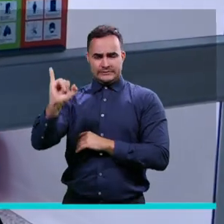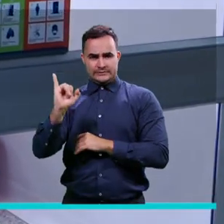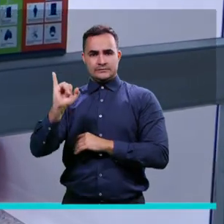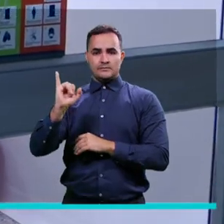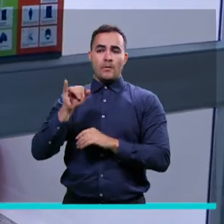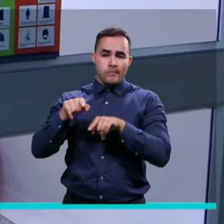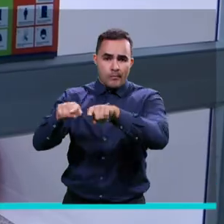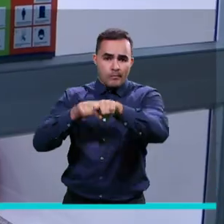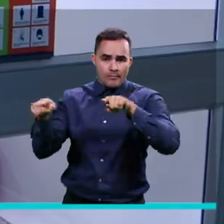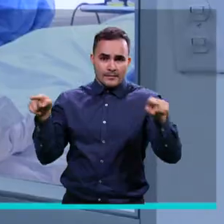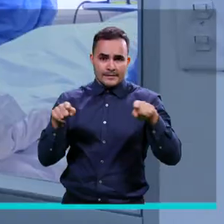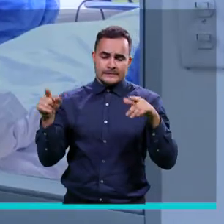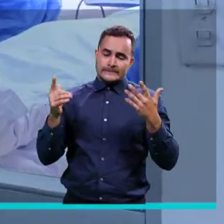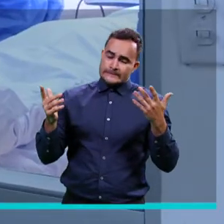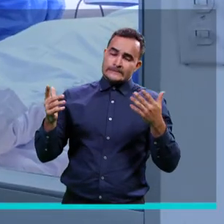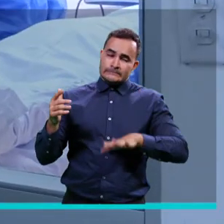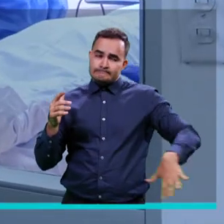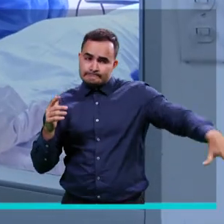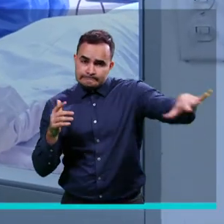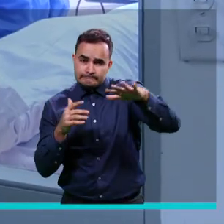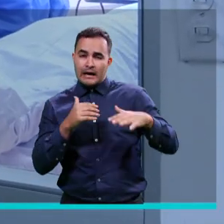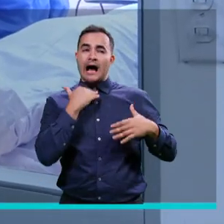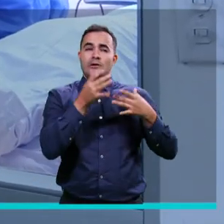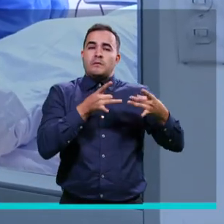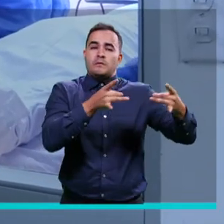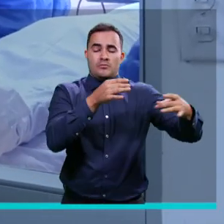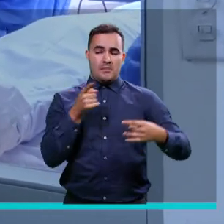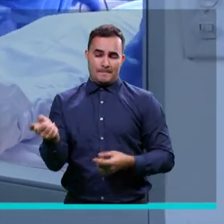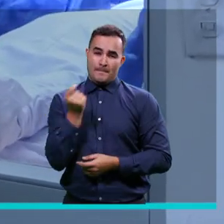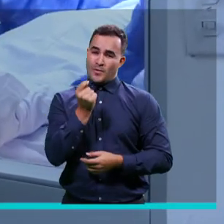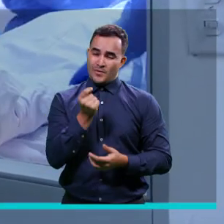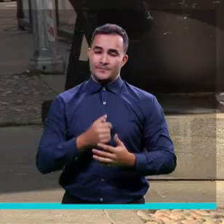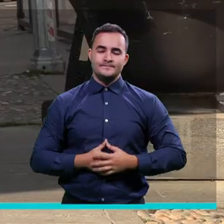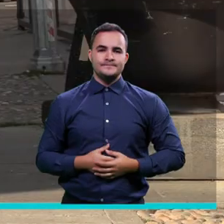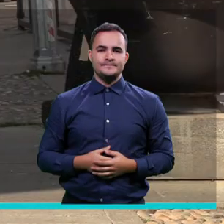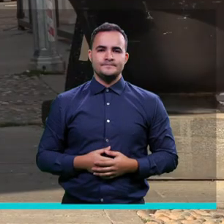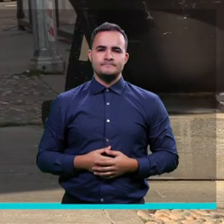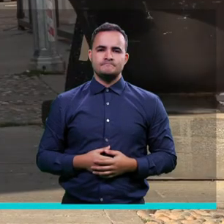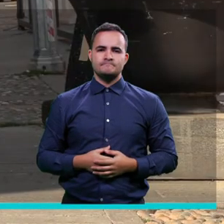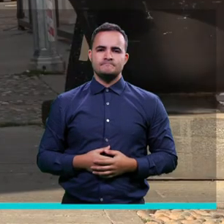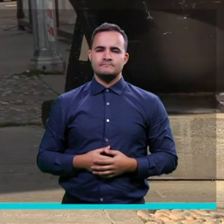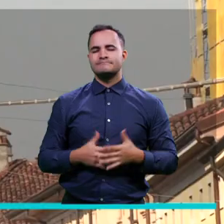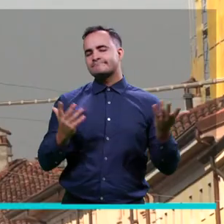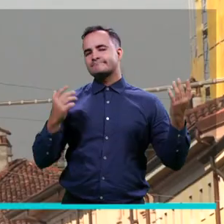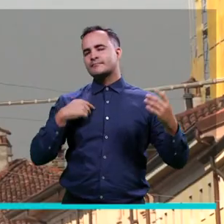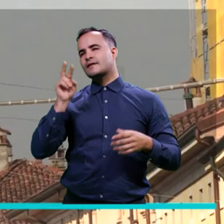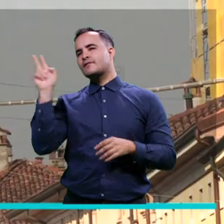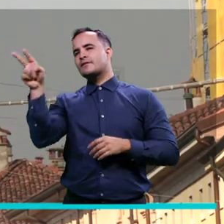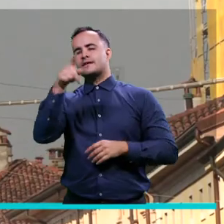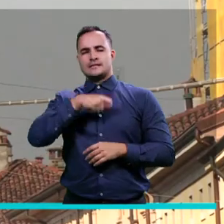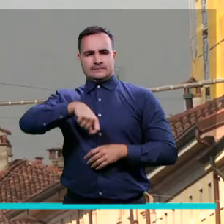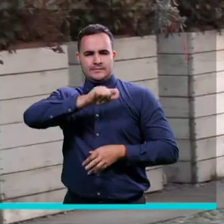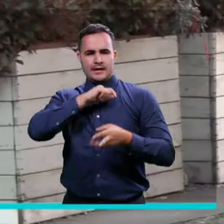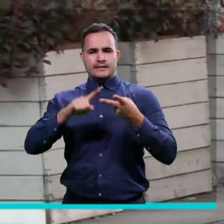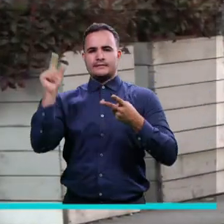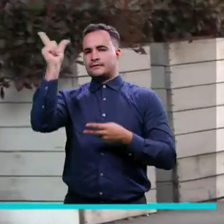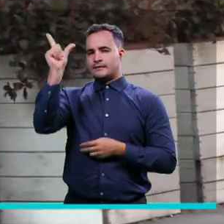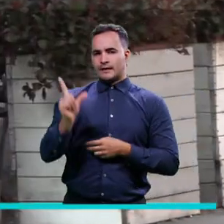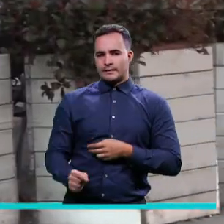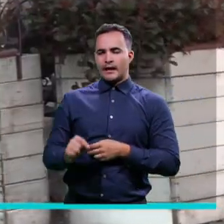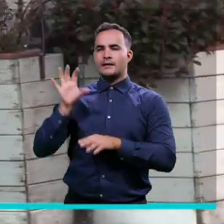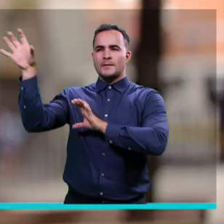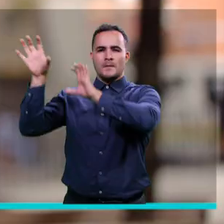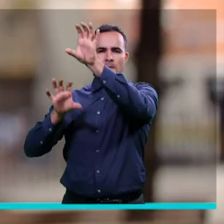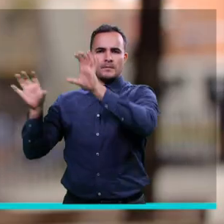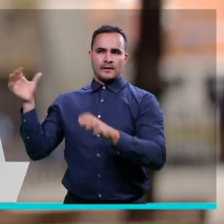instalada mínima para el panorama que se avizoraba. Viendo las experiencias de España, de Italia, nos